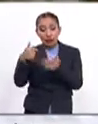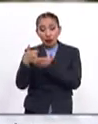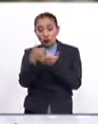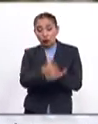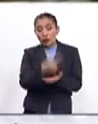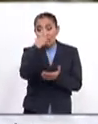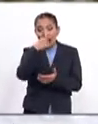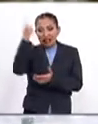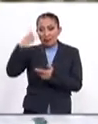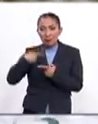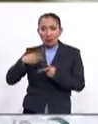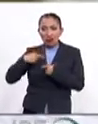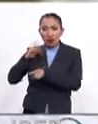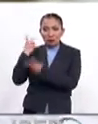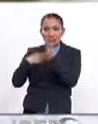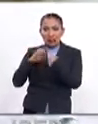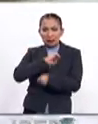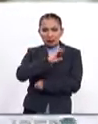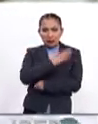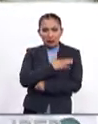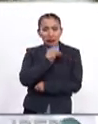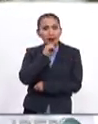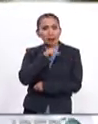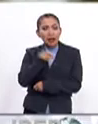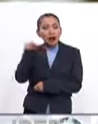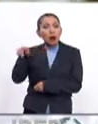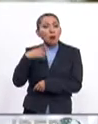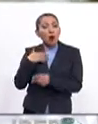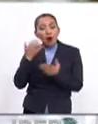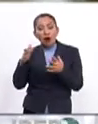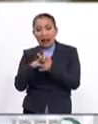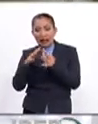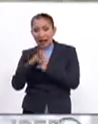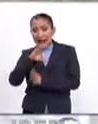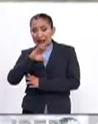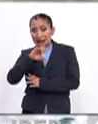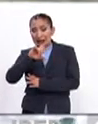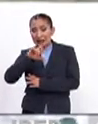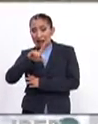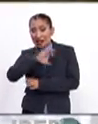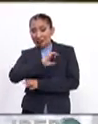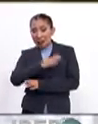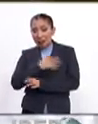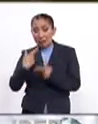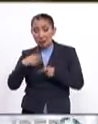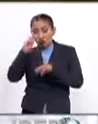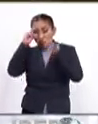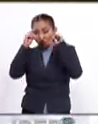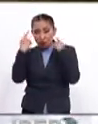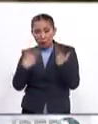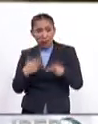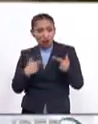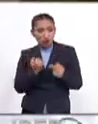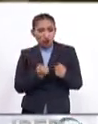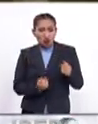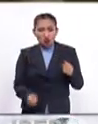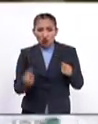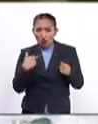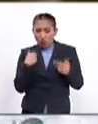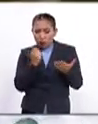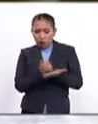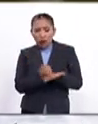facilitó la entrada de algunos exiliados. Así fue como durante la Guerra Civil Española, mentes brillantes y grandes intelectuales